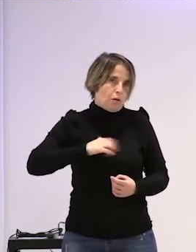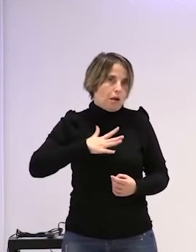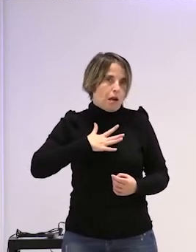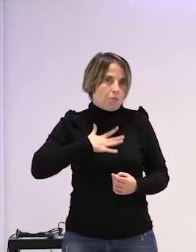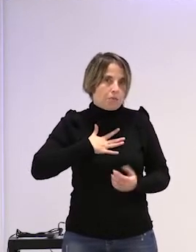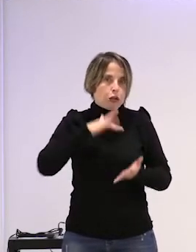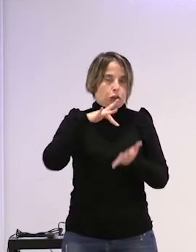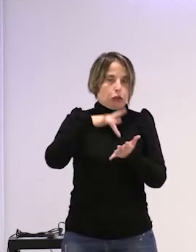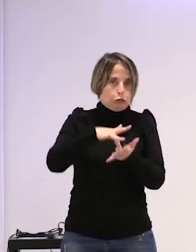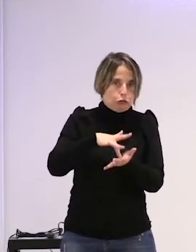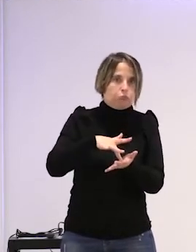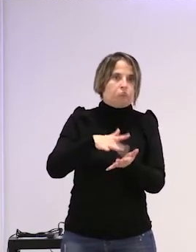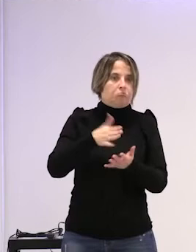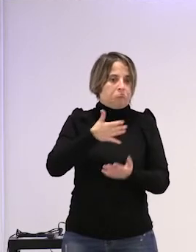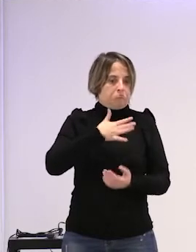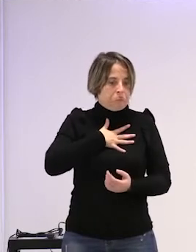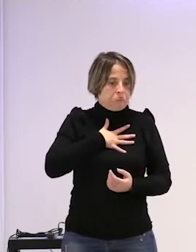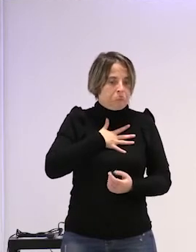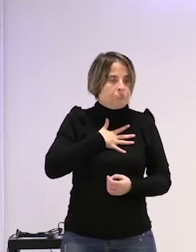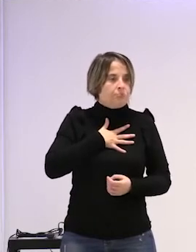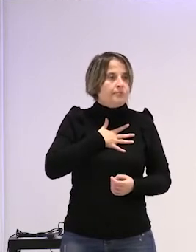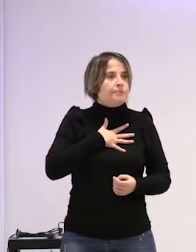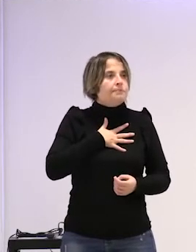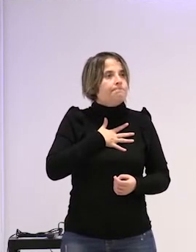sucedió y además el